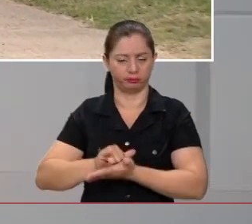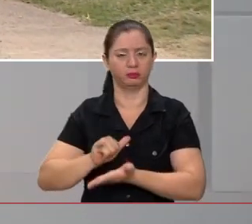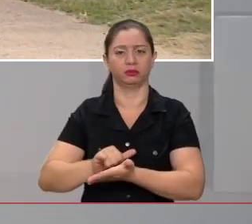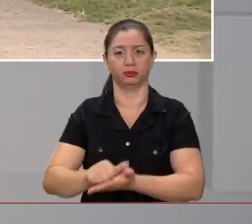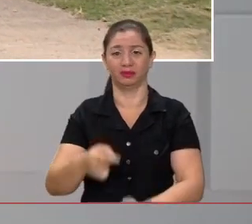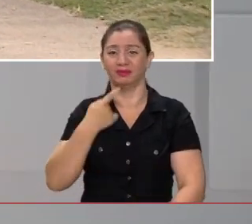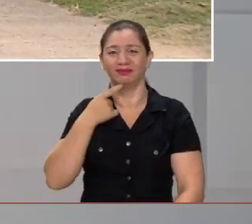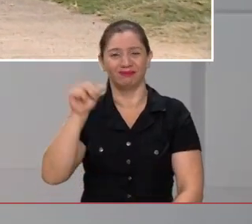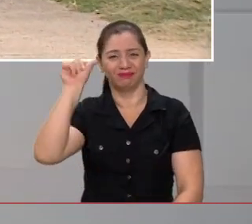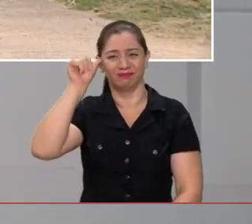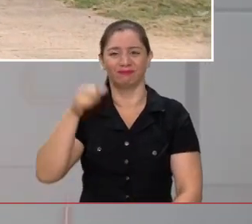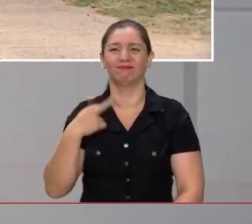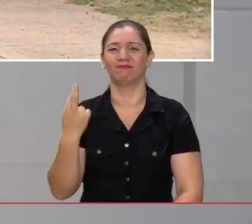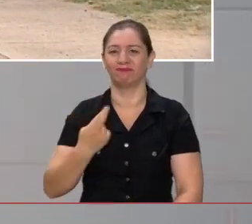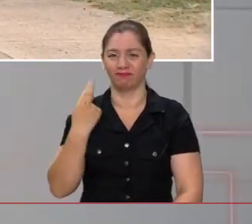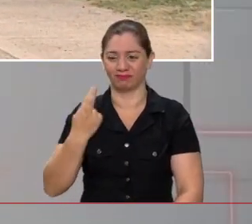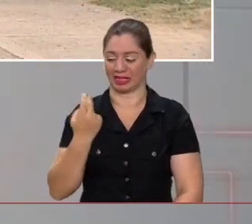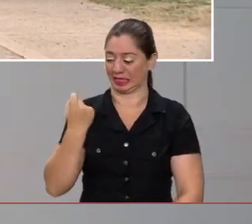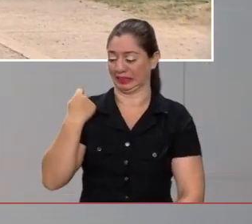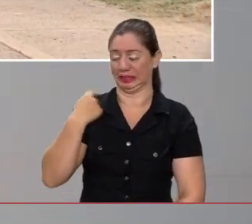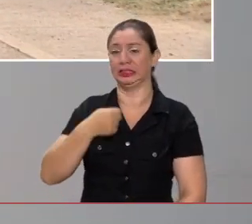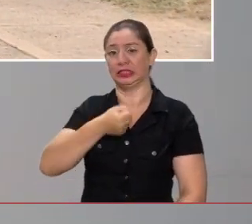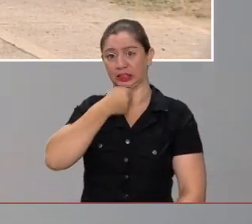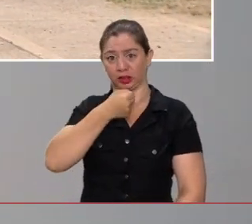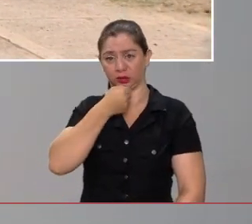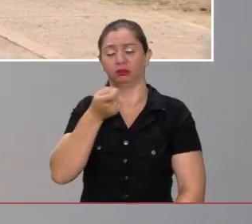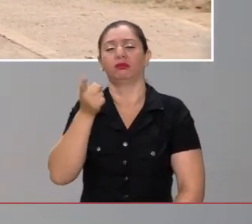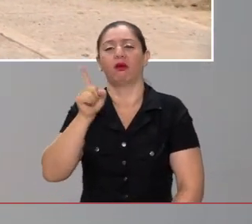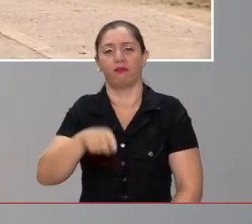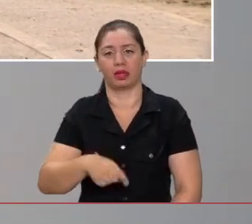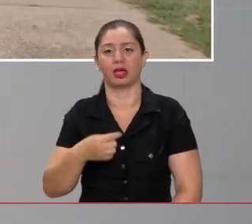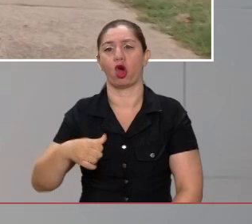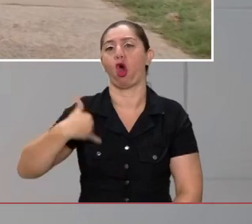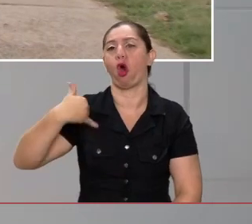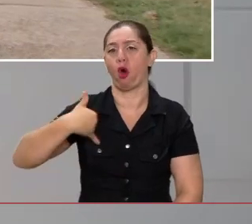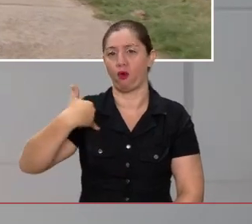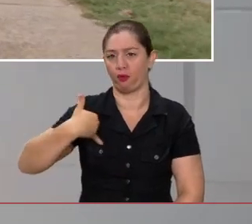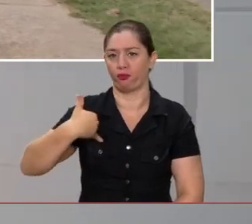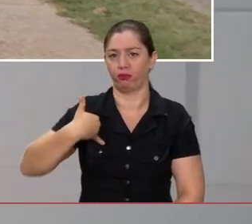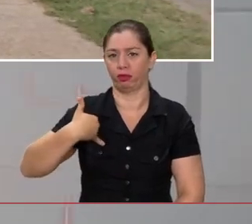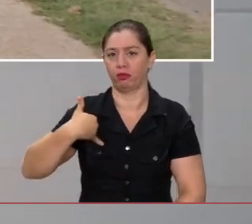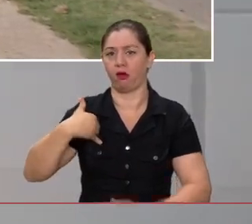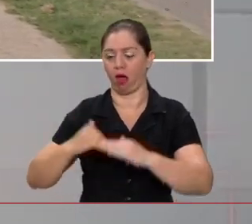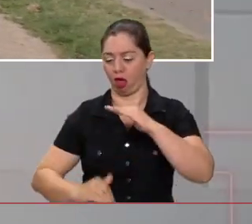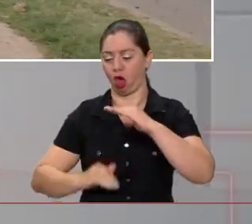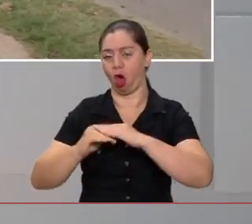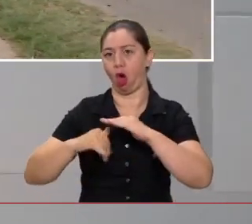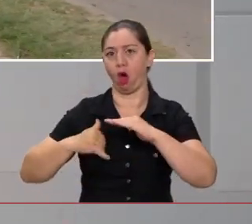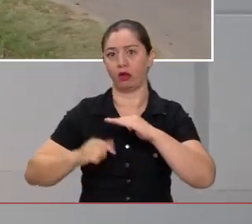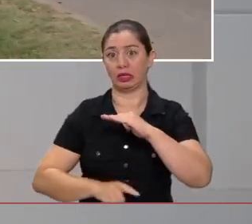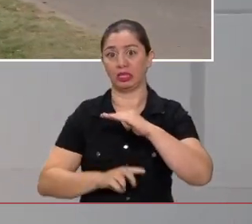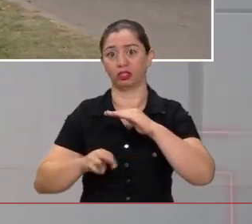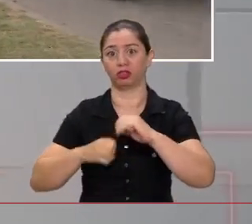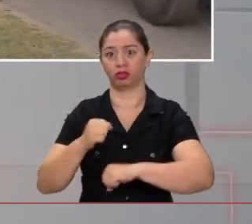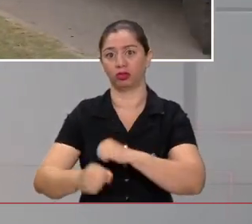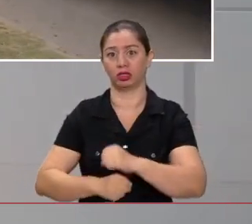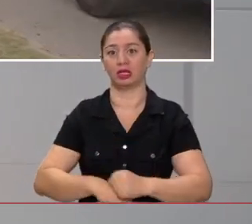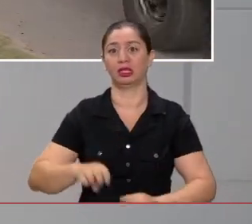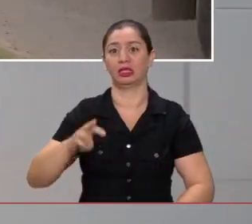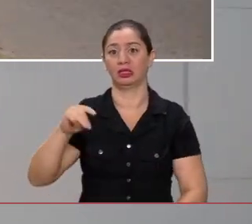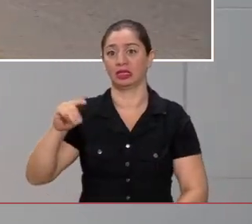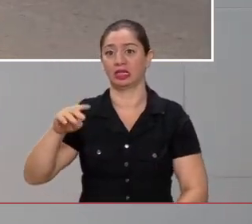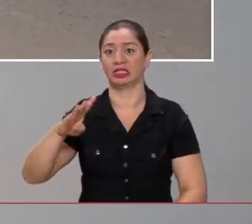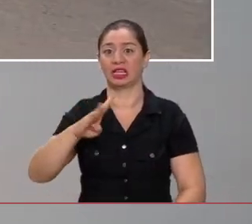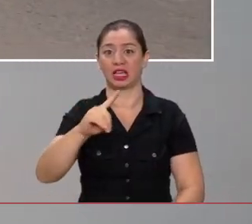usted lo comentaba precisamente en la emisión de ayer, hay enfrentamientos entre jóvenes, incluso menores, en las calles de las comunas 13, 14,